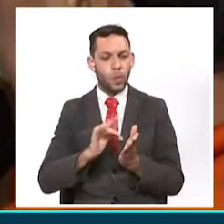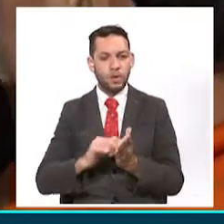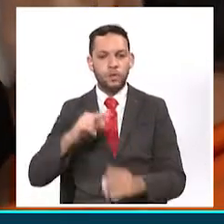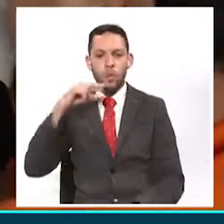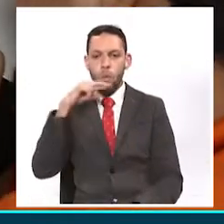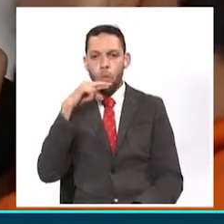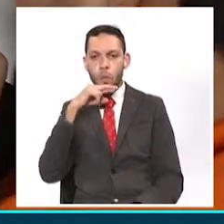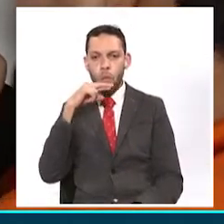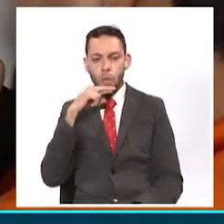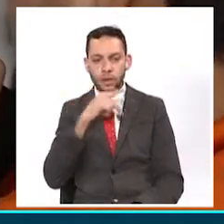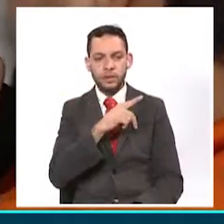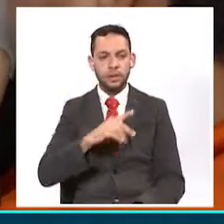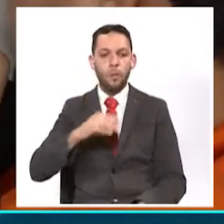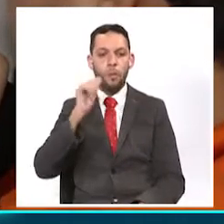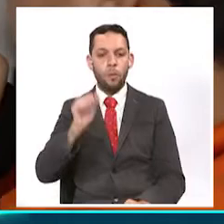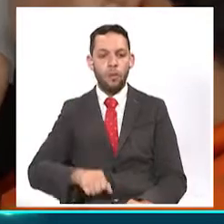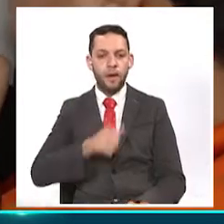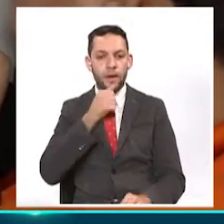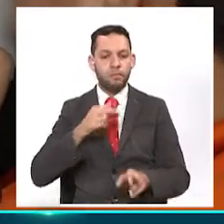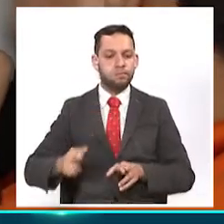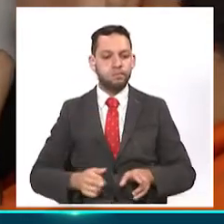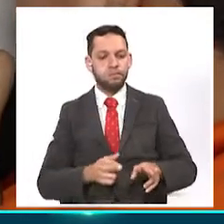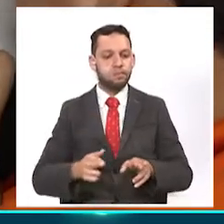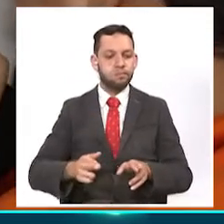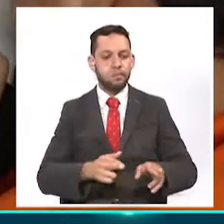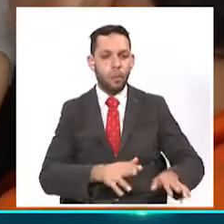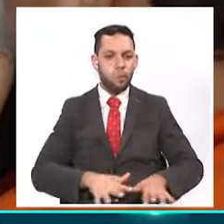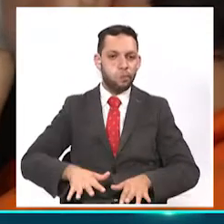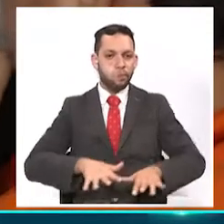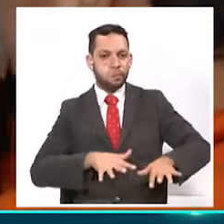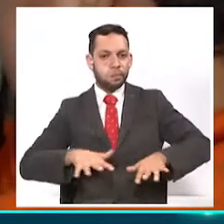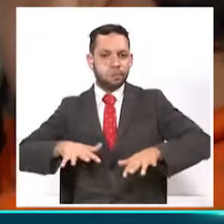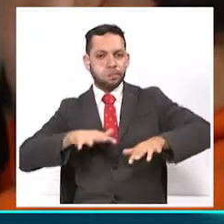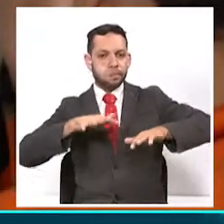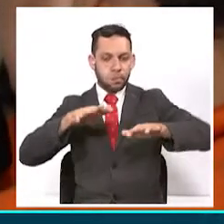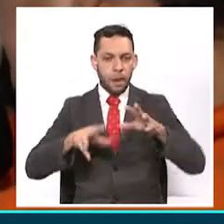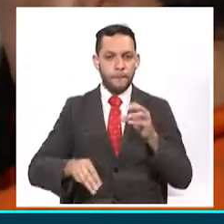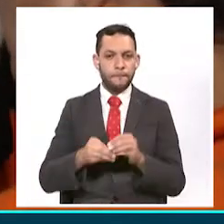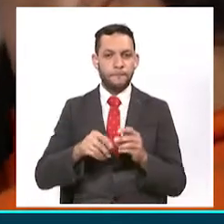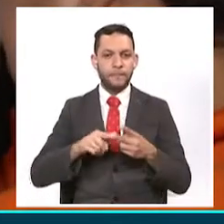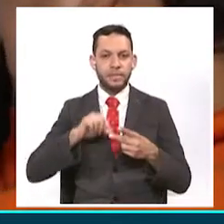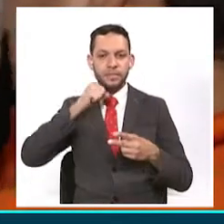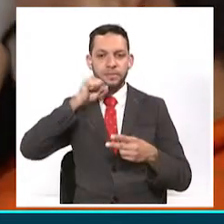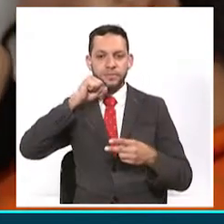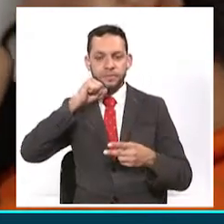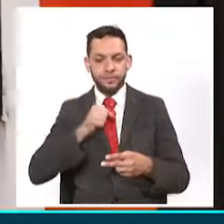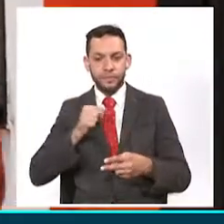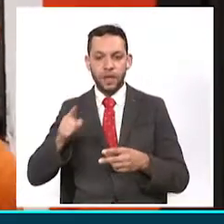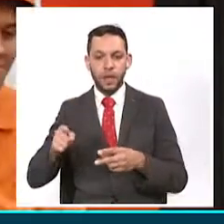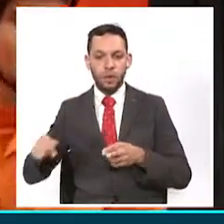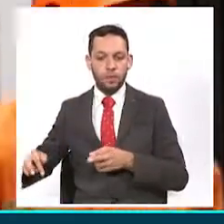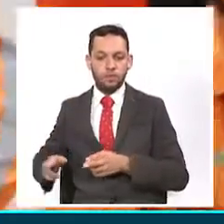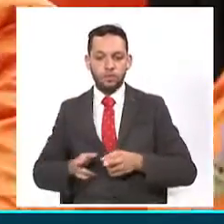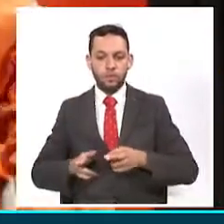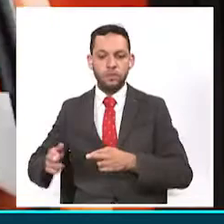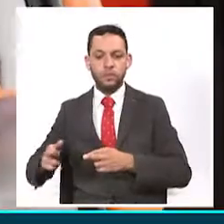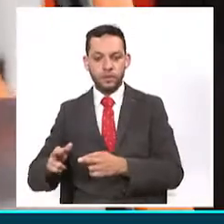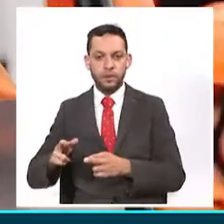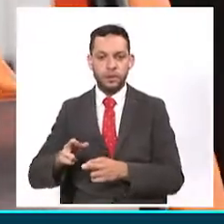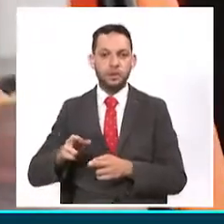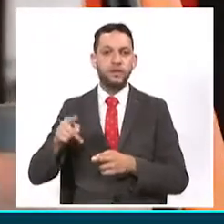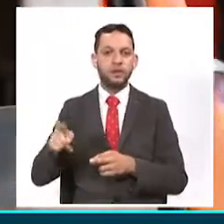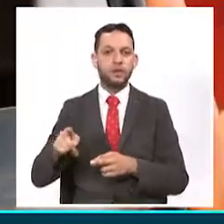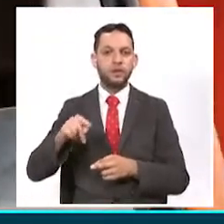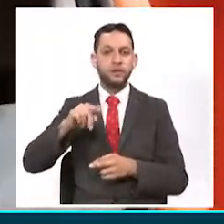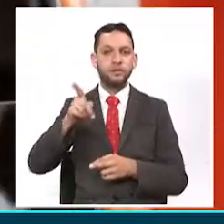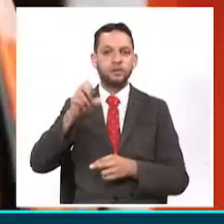deslizamientos de tierra para el departamento de Risaralda. Una alerta naranja por posibles crecientes súbitas de la Cuencalta del río San Juan, con especial